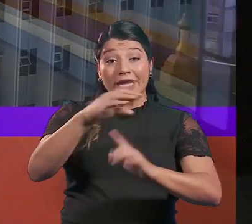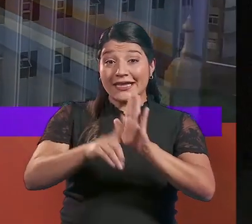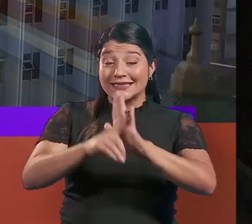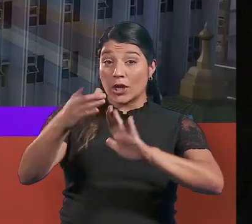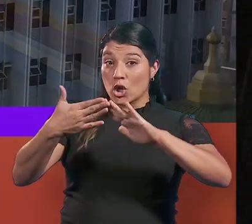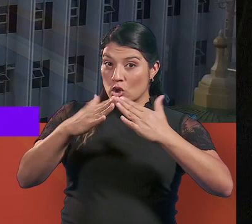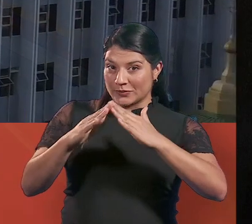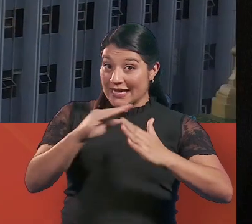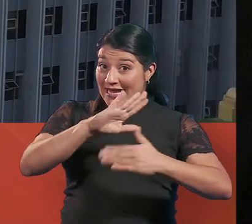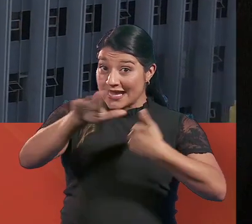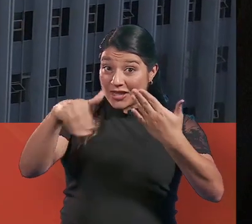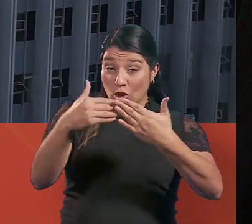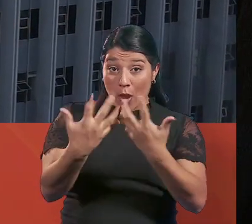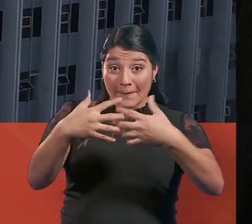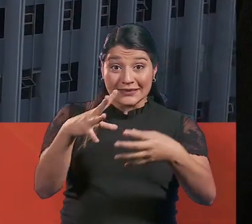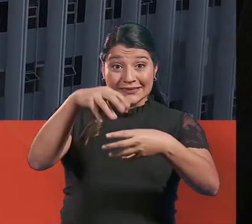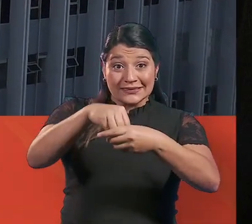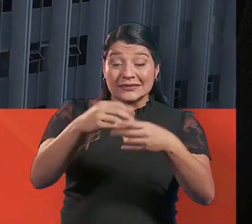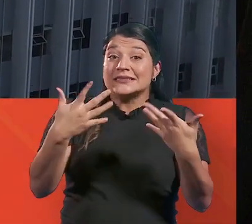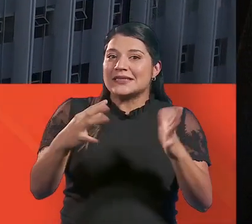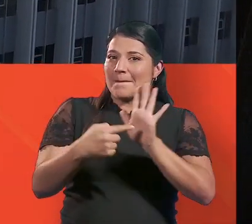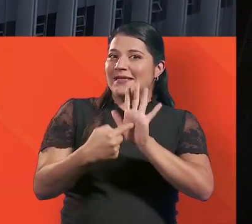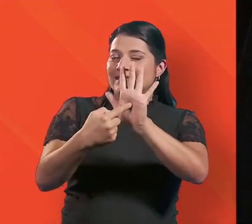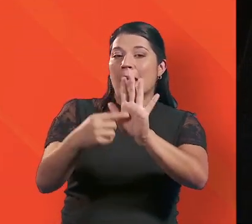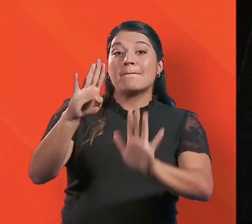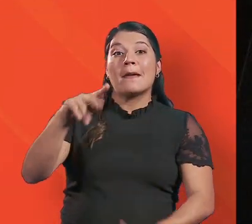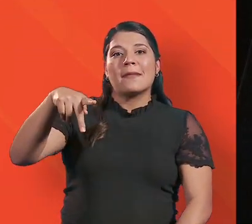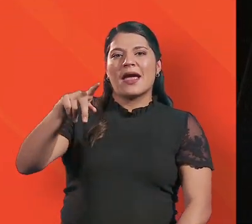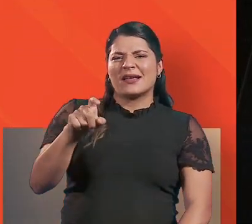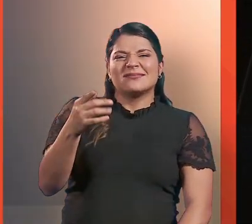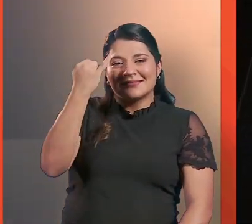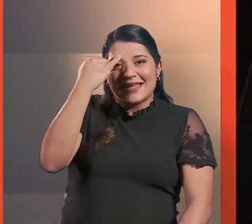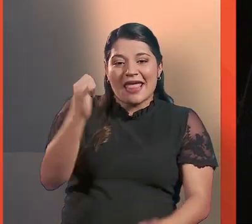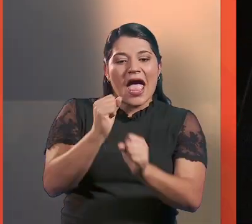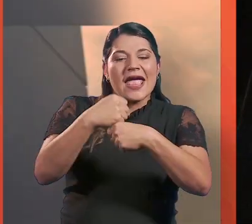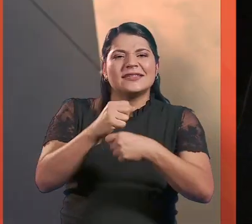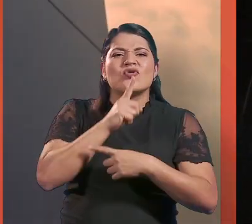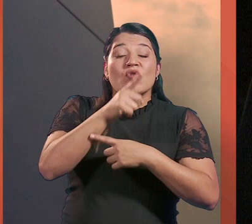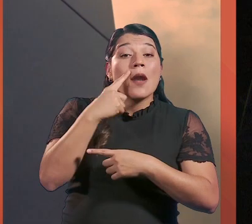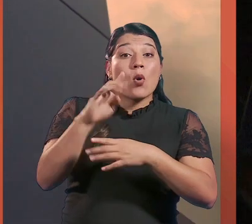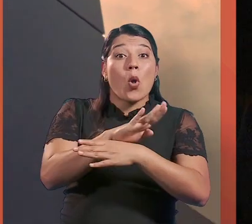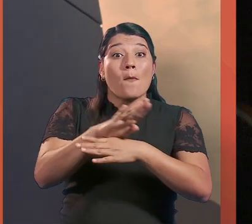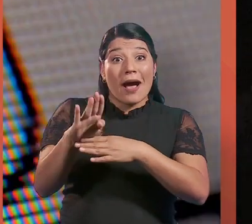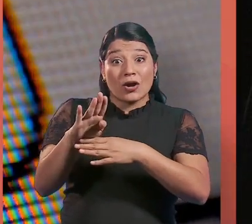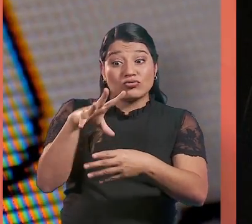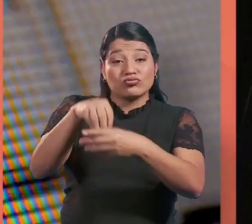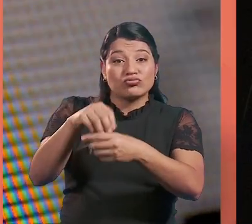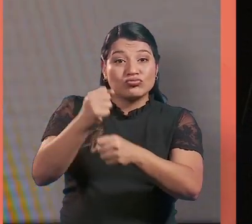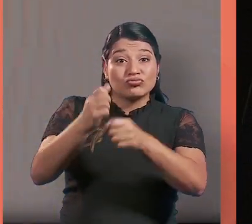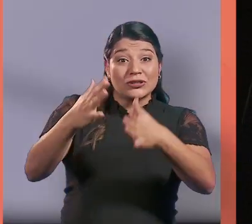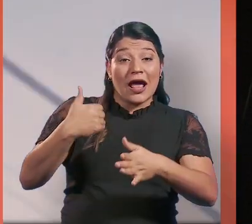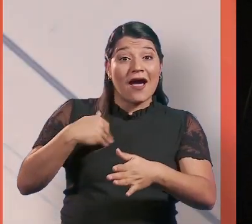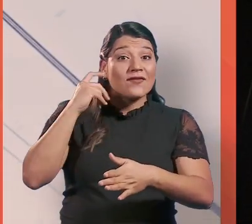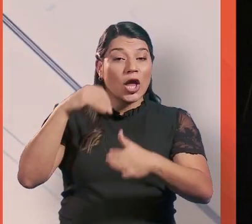El Banco Popular y de Desarrollo Comunal y todas sus empresas presentaron BPEX Ideas hechas realidad